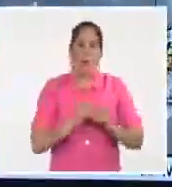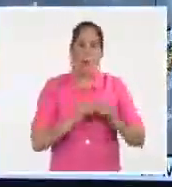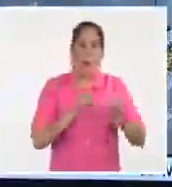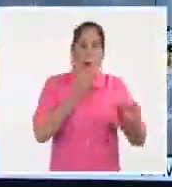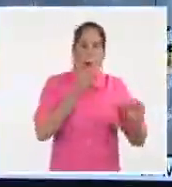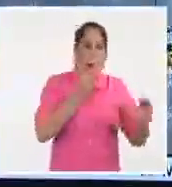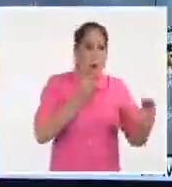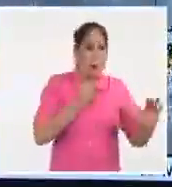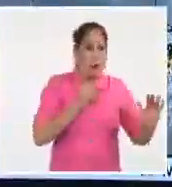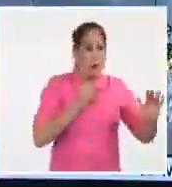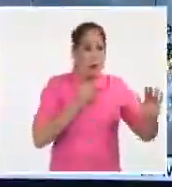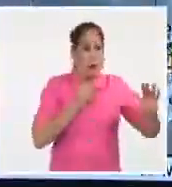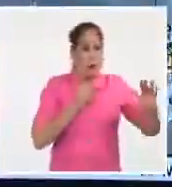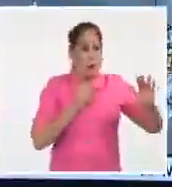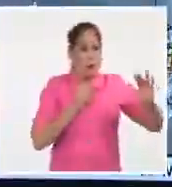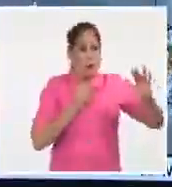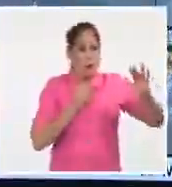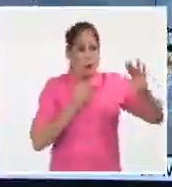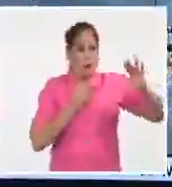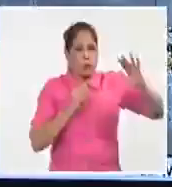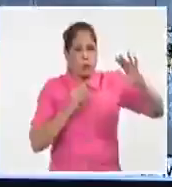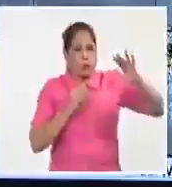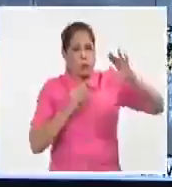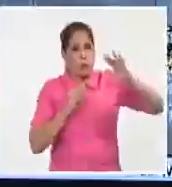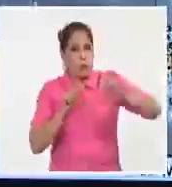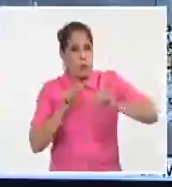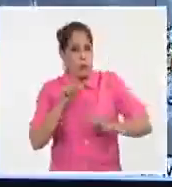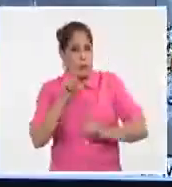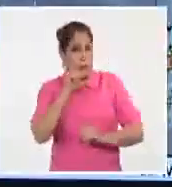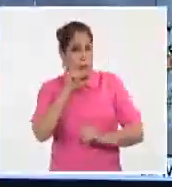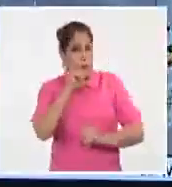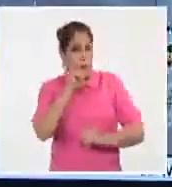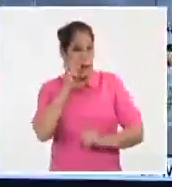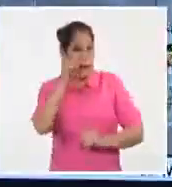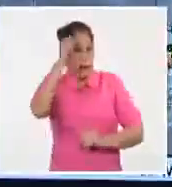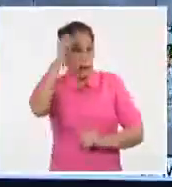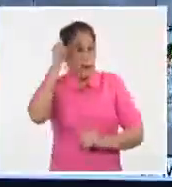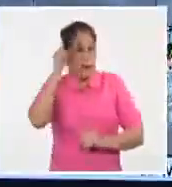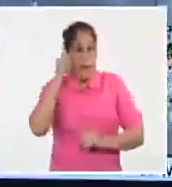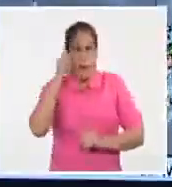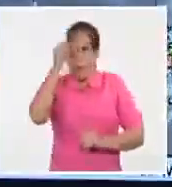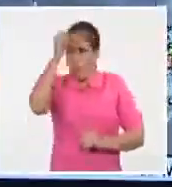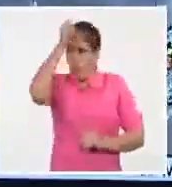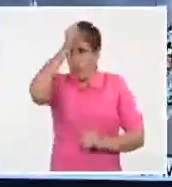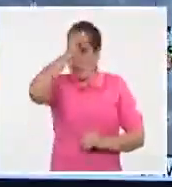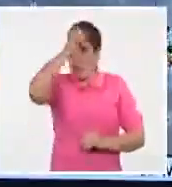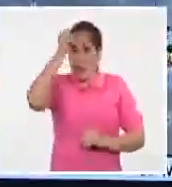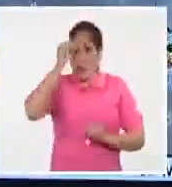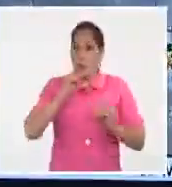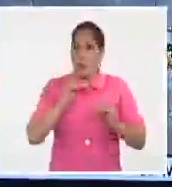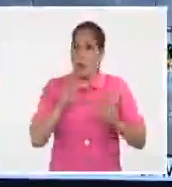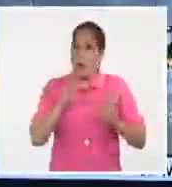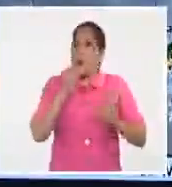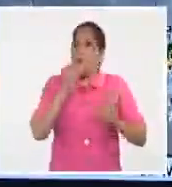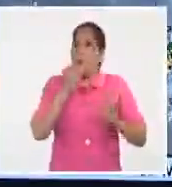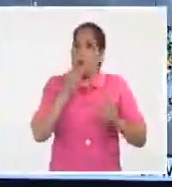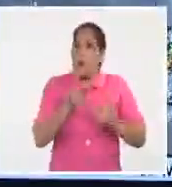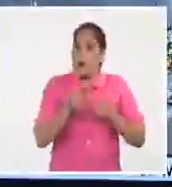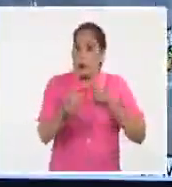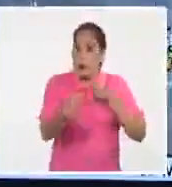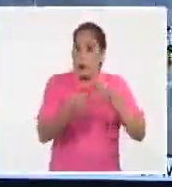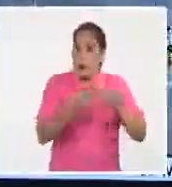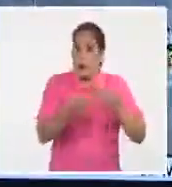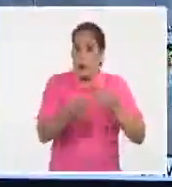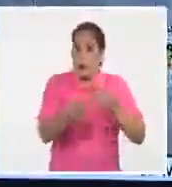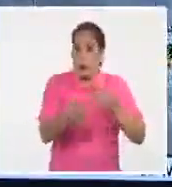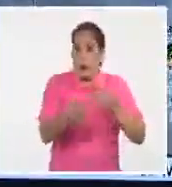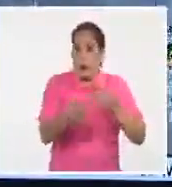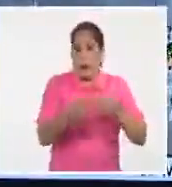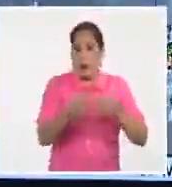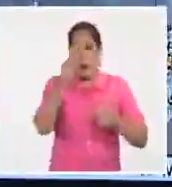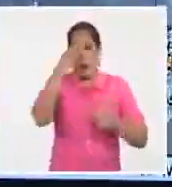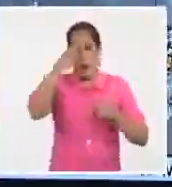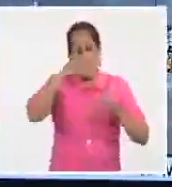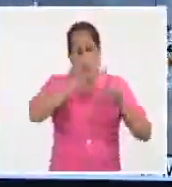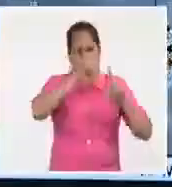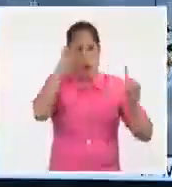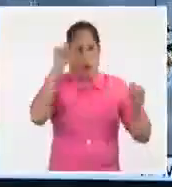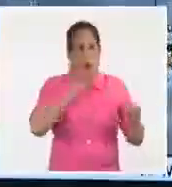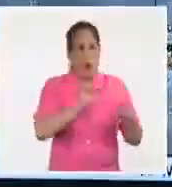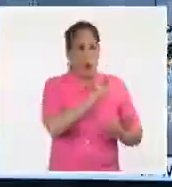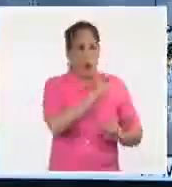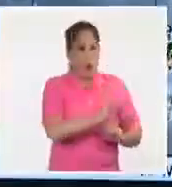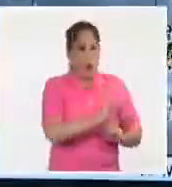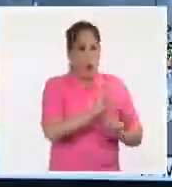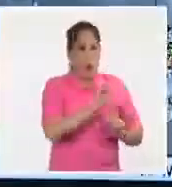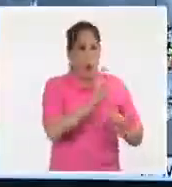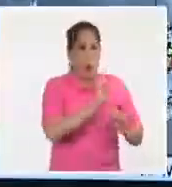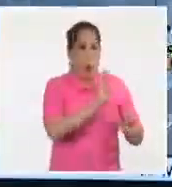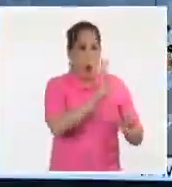Españolas. Y en el final del sábado, primeras horas del domingo, pudiera acercarse a territorio nacional por el sur de la parte oriental.